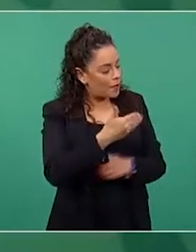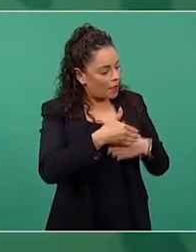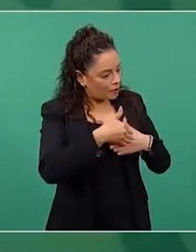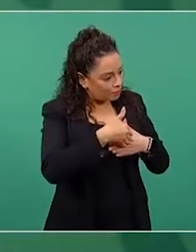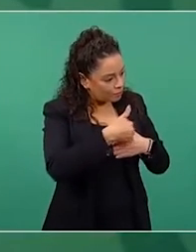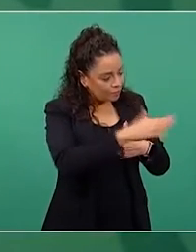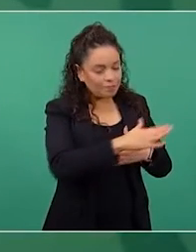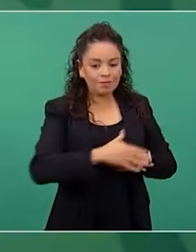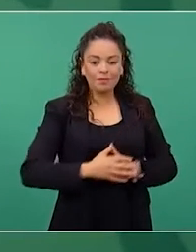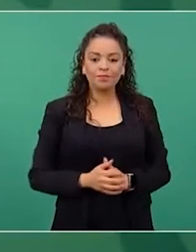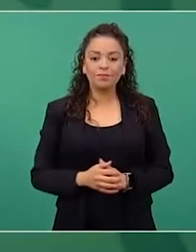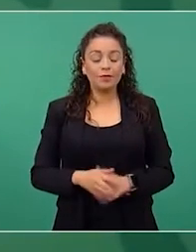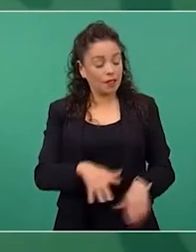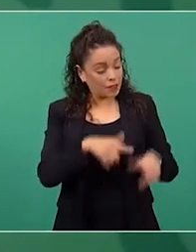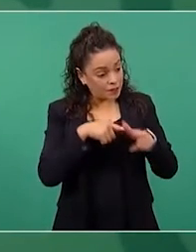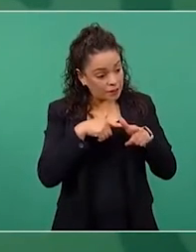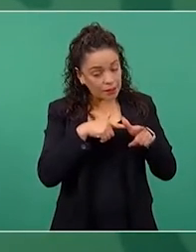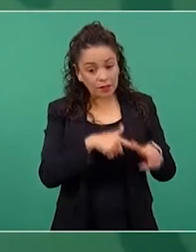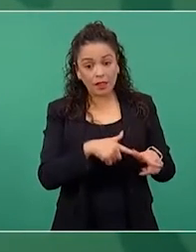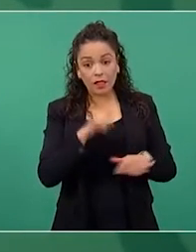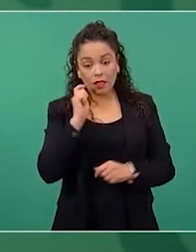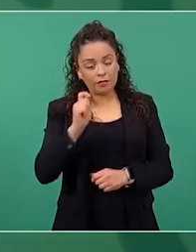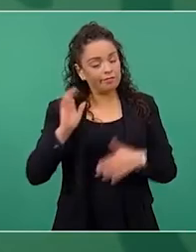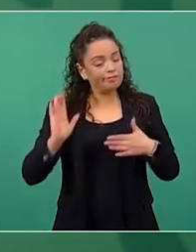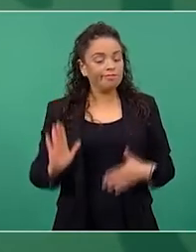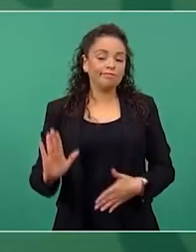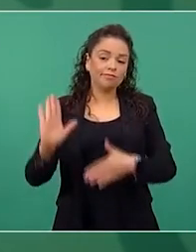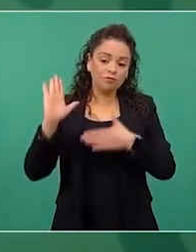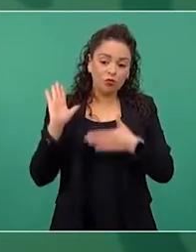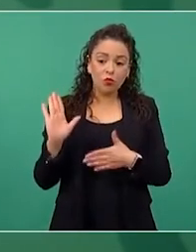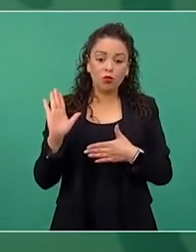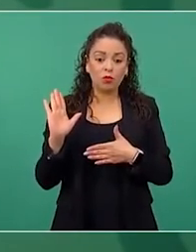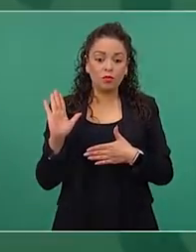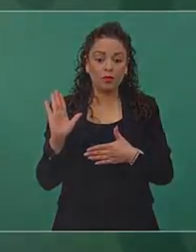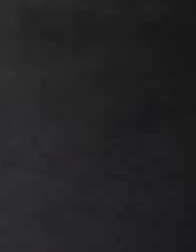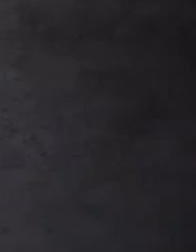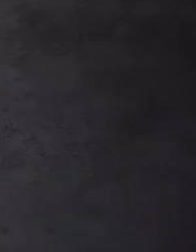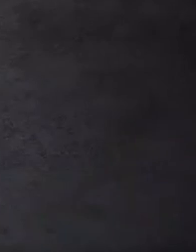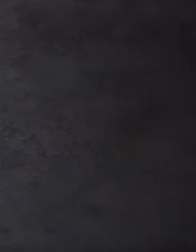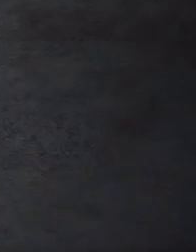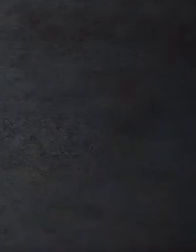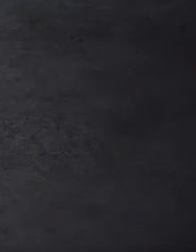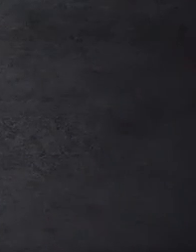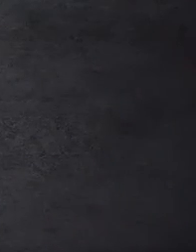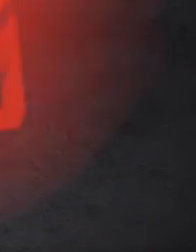manteniendo nuestro compromiso de respetar.